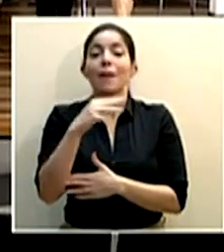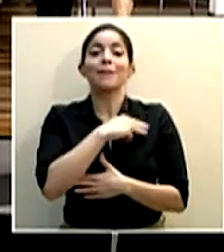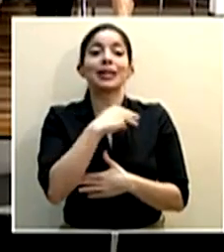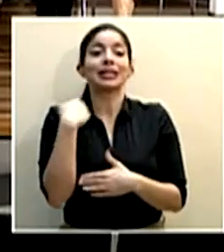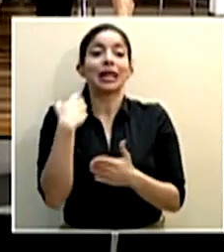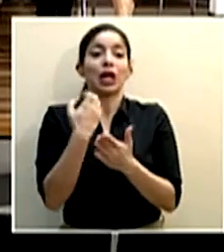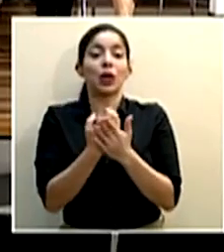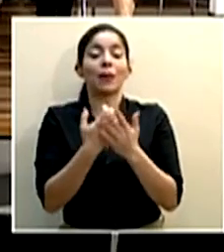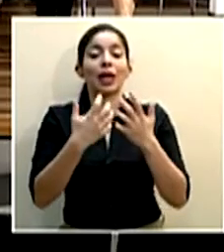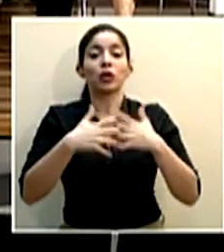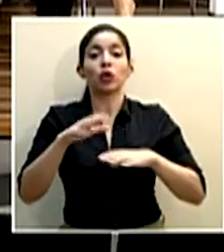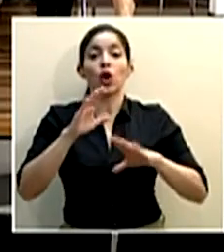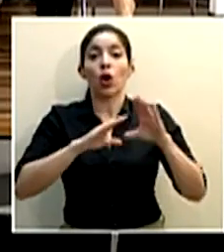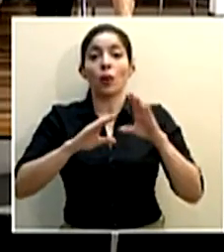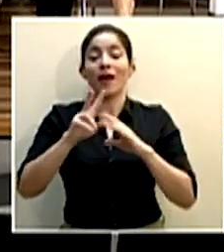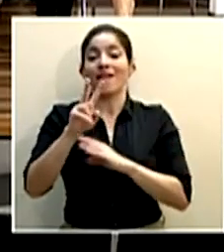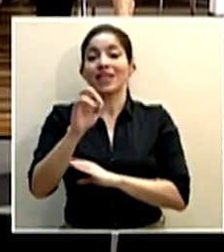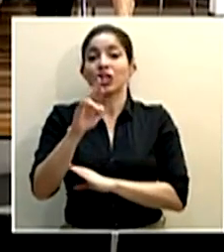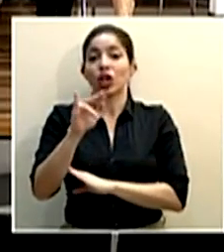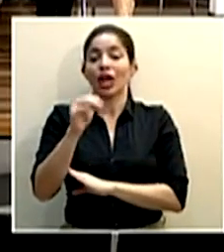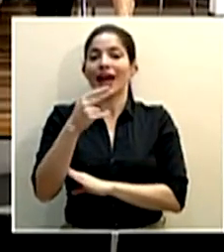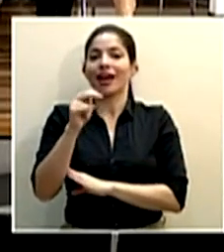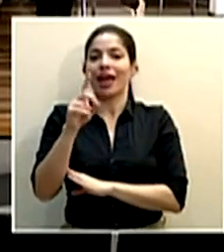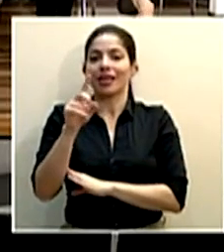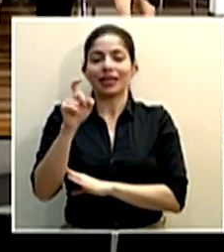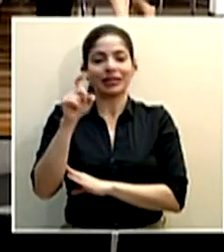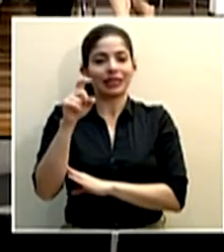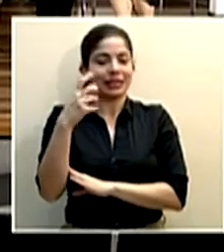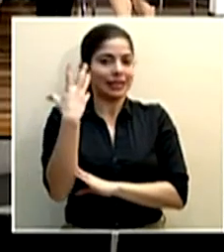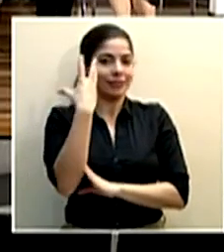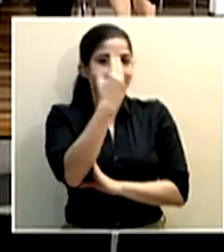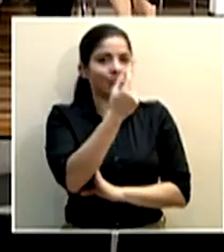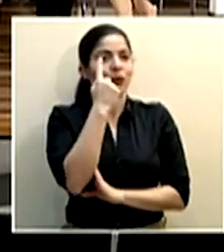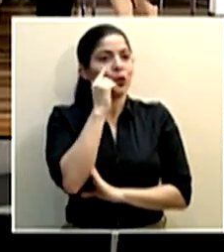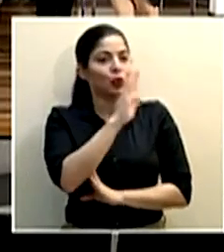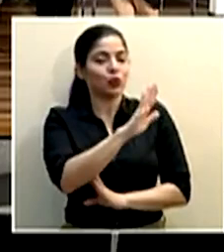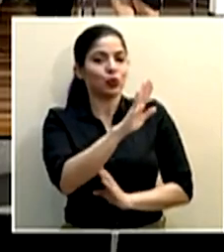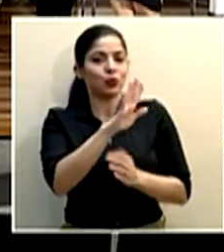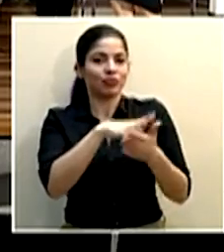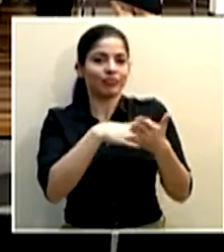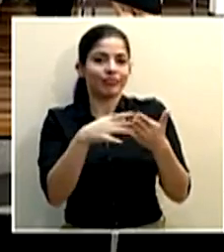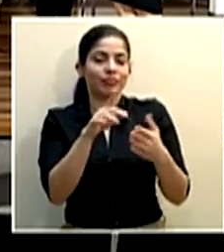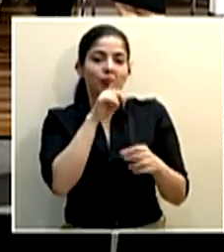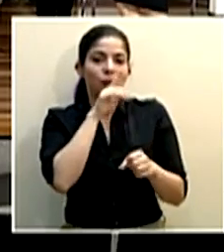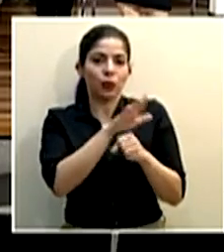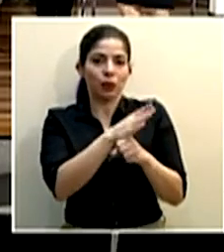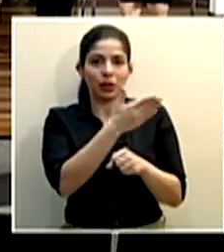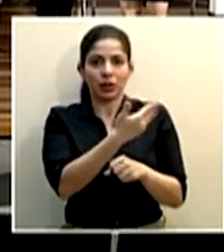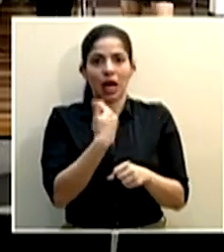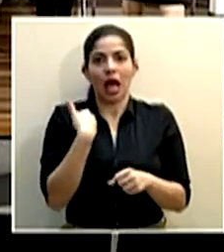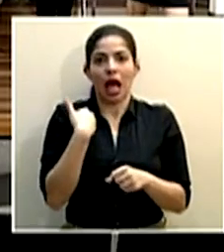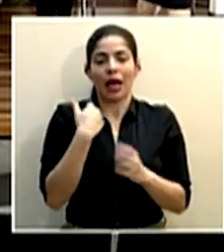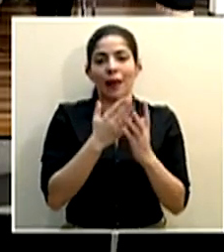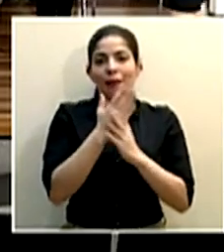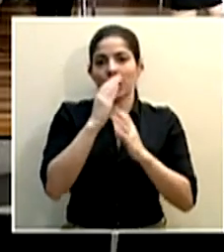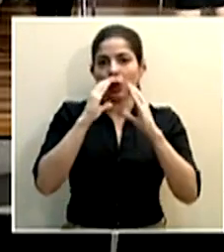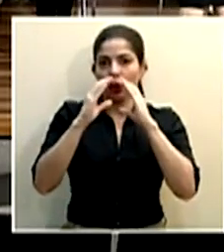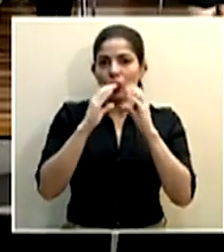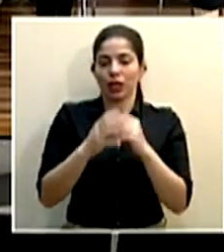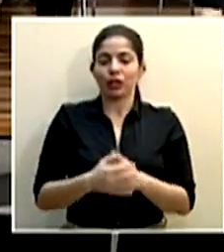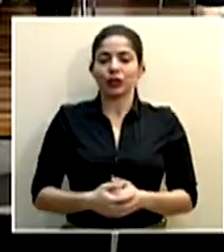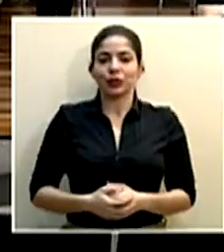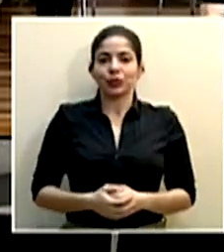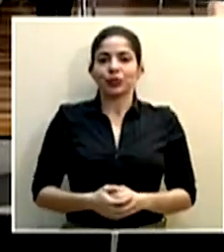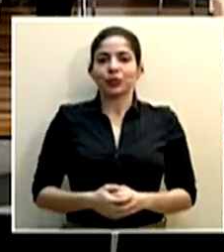economía industria y comercio la señora Victoria Hernández debe retirarse para asumir algunos compromisos que tiene con algunos medios de comunicación